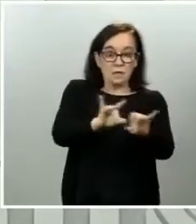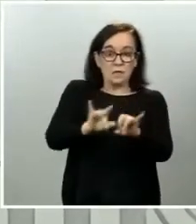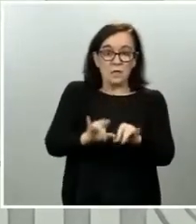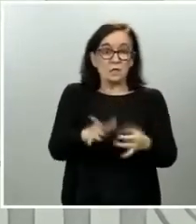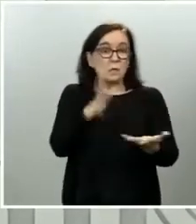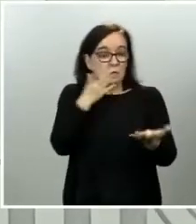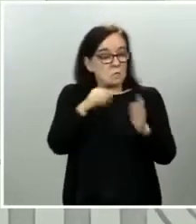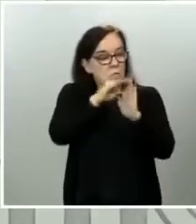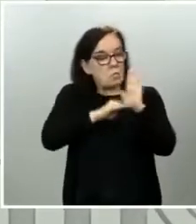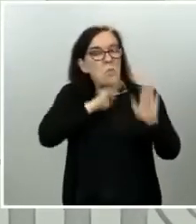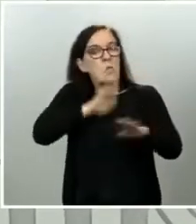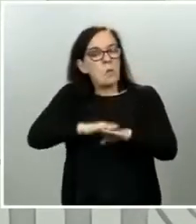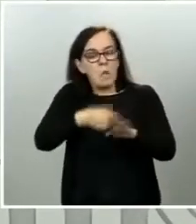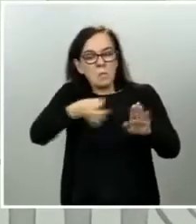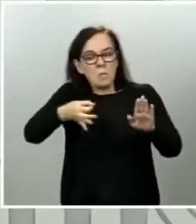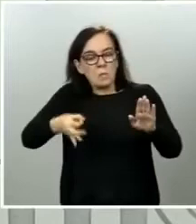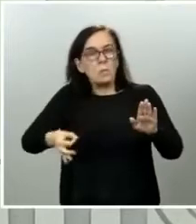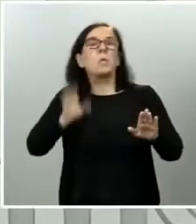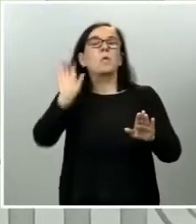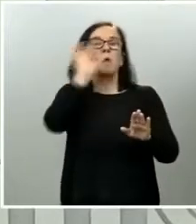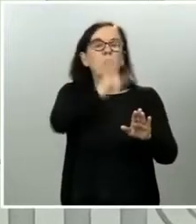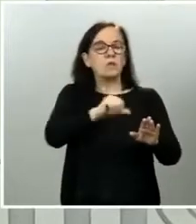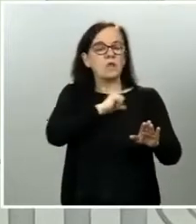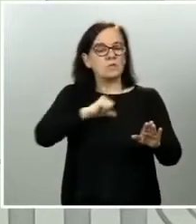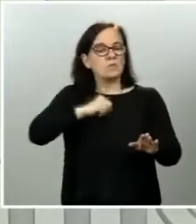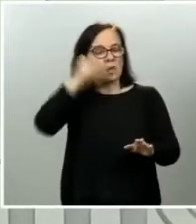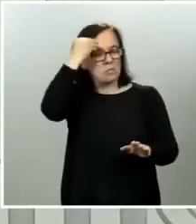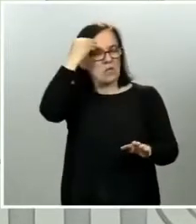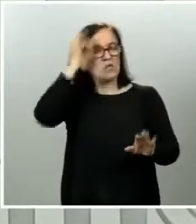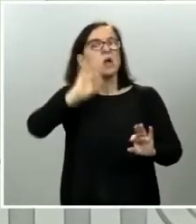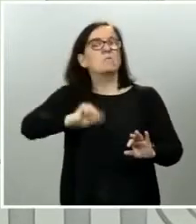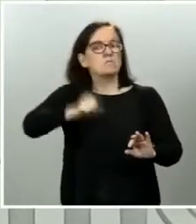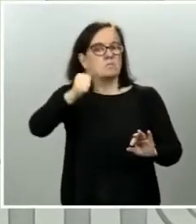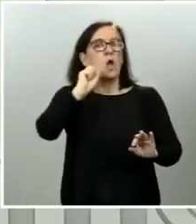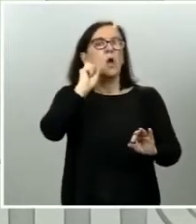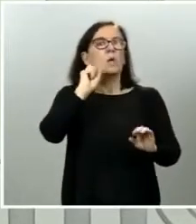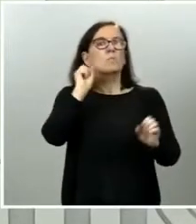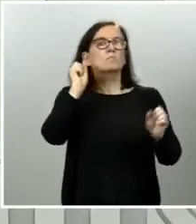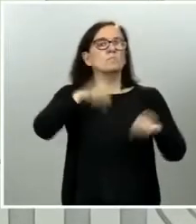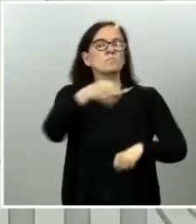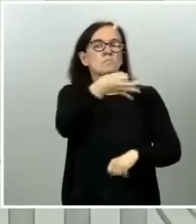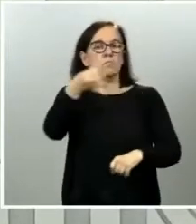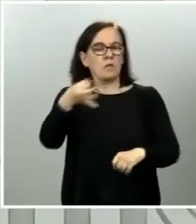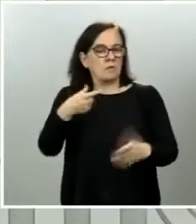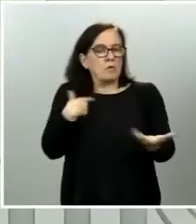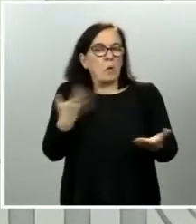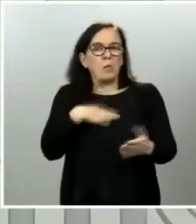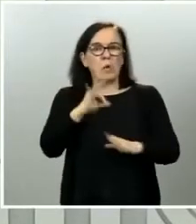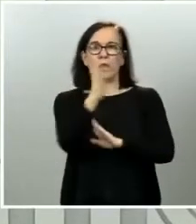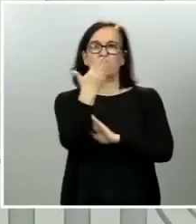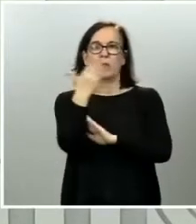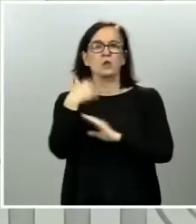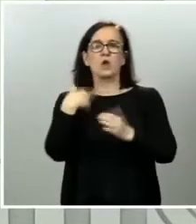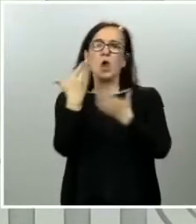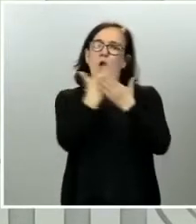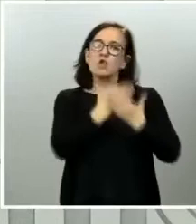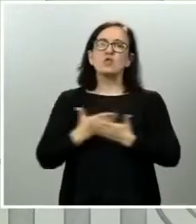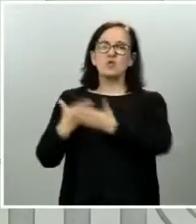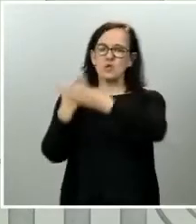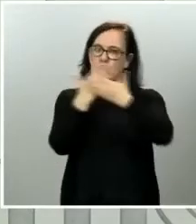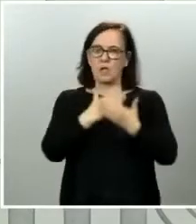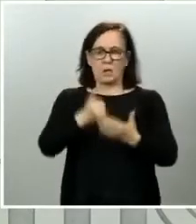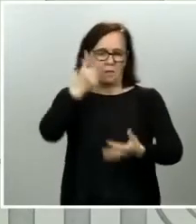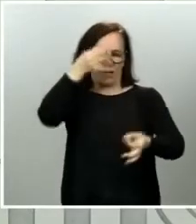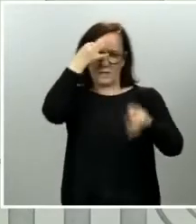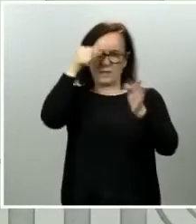y las comunidades autónomas lo consideran pertinente pueden hacer los planteamientos oportunos que nosotros los vamos a estudiar con todo detalle quiero